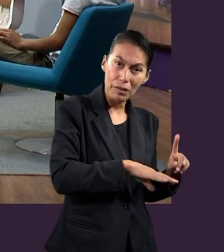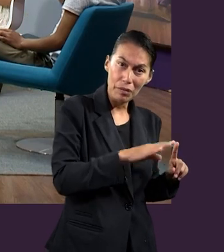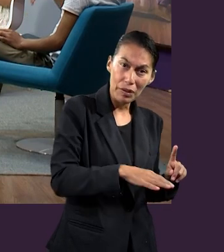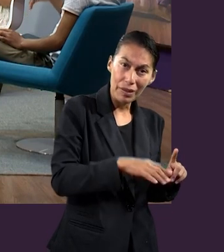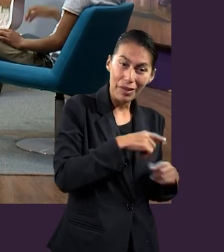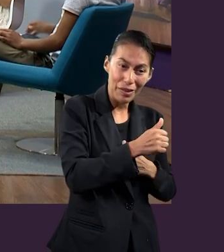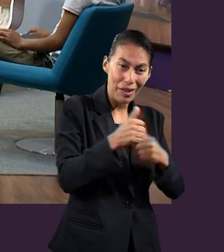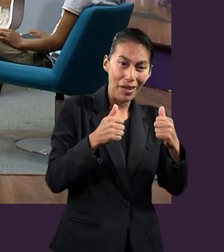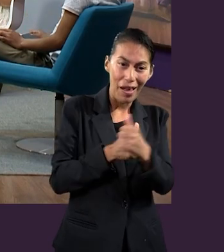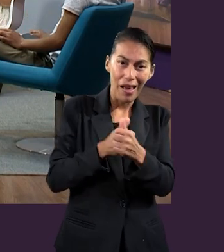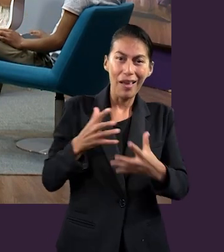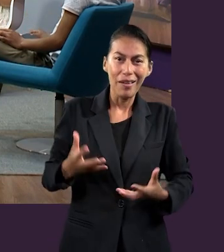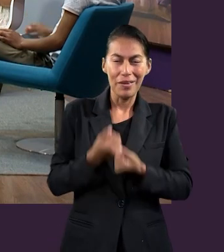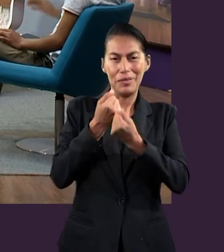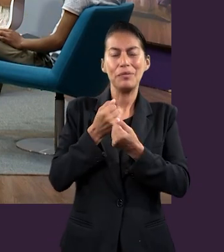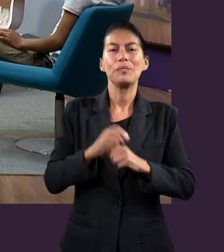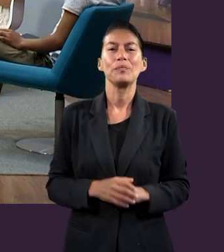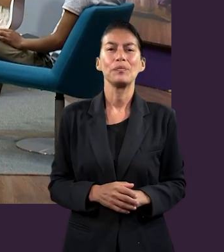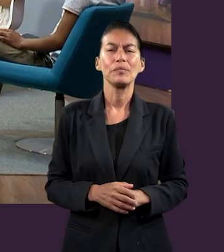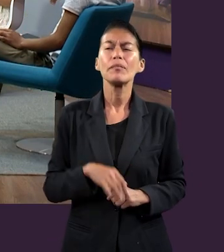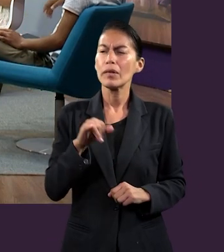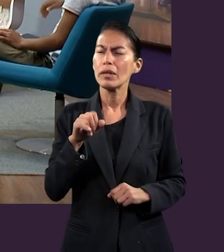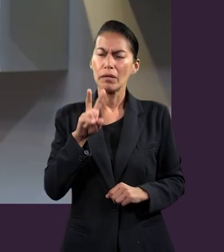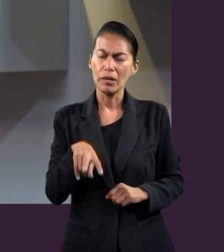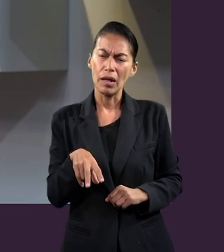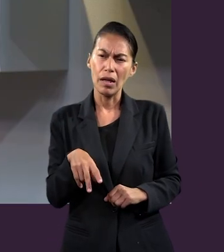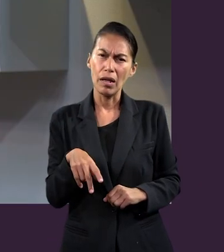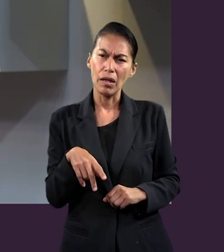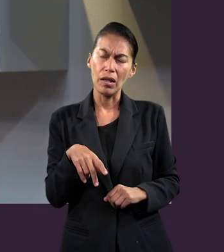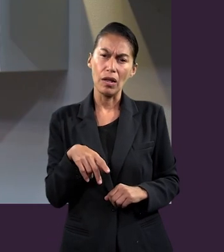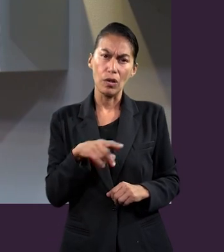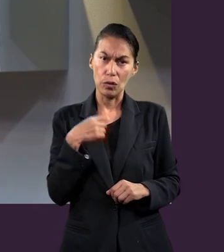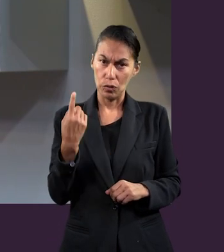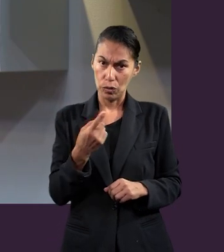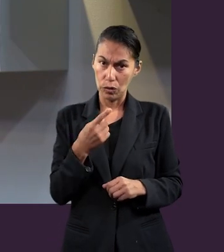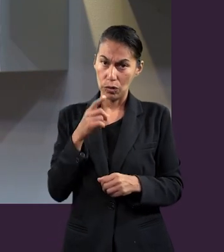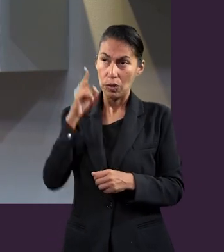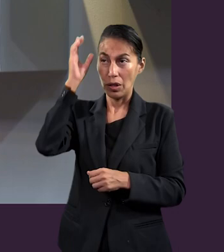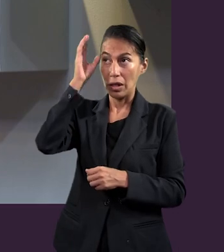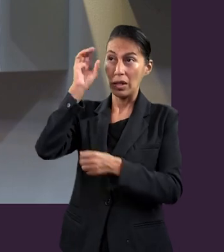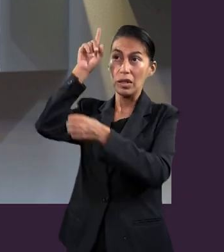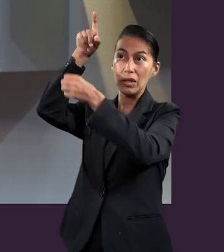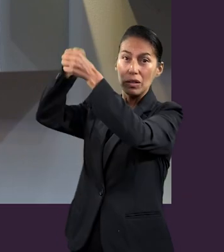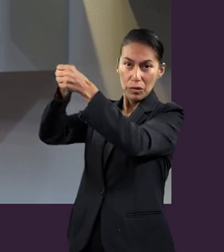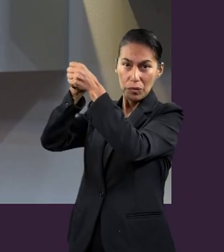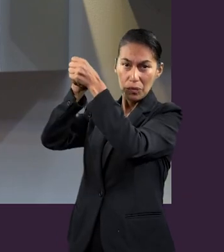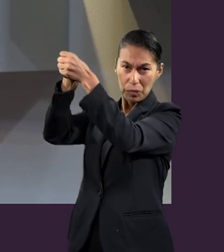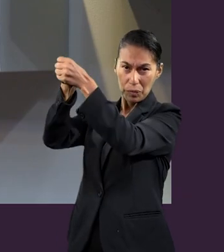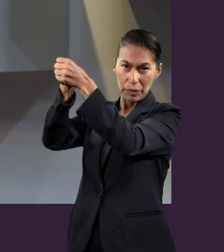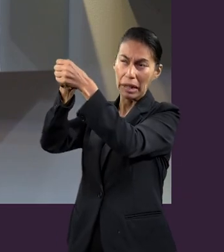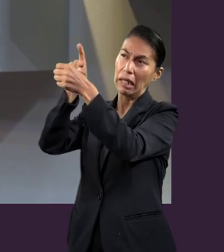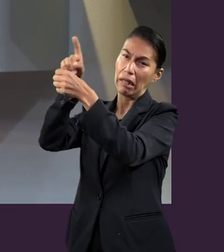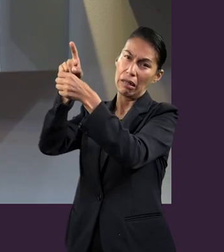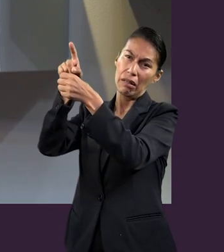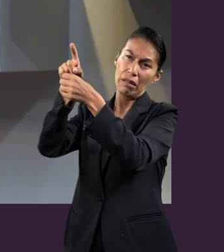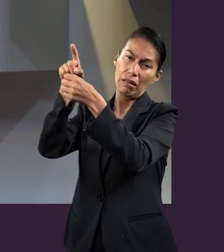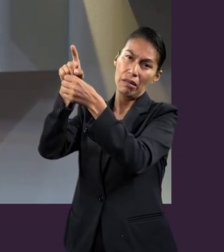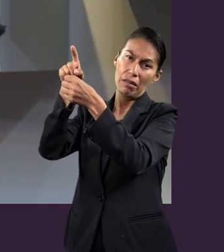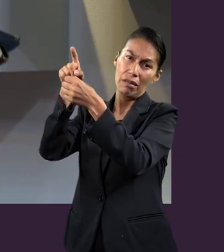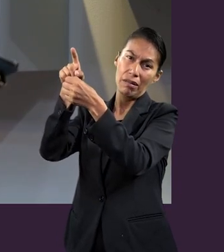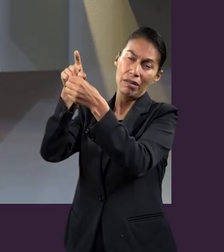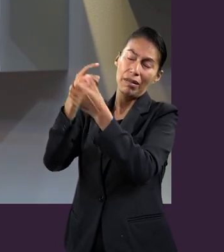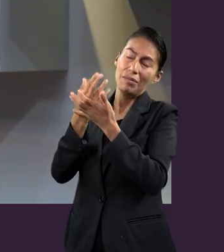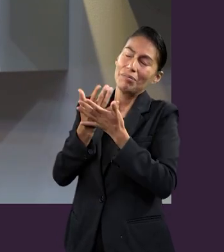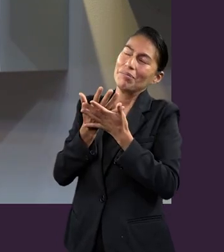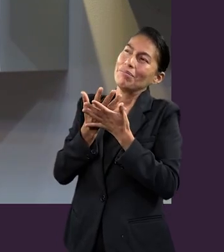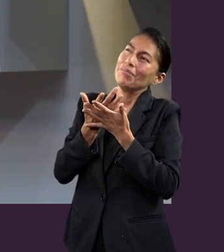De hecho, es bien bonito pensar que en Cristo nosotros podemos obtener una ventana